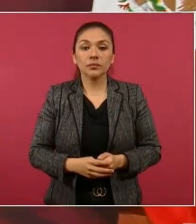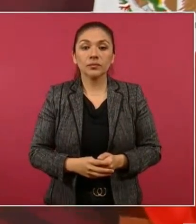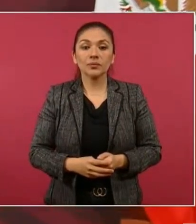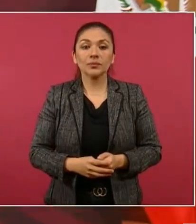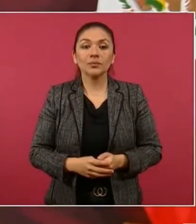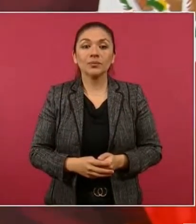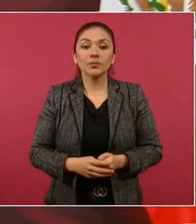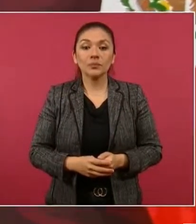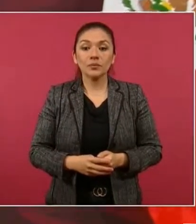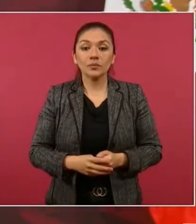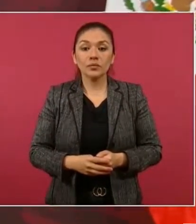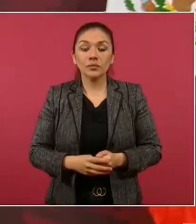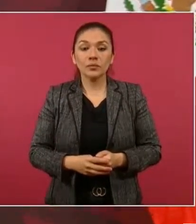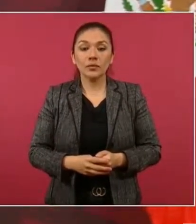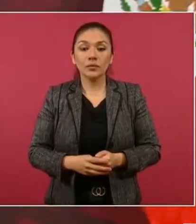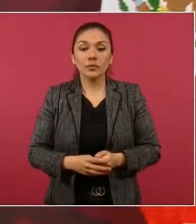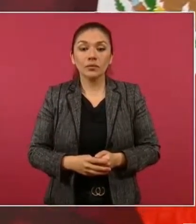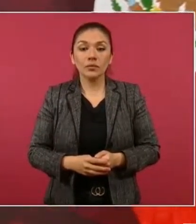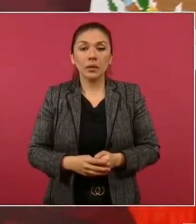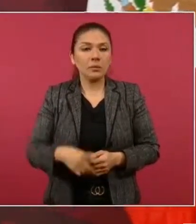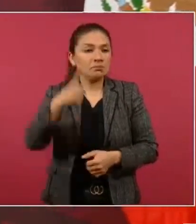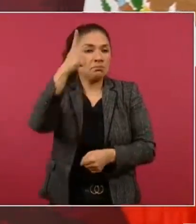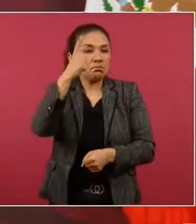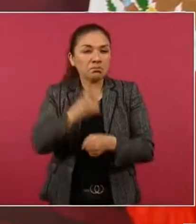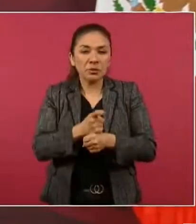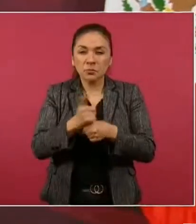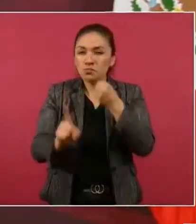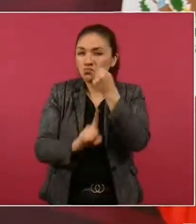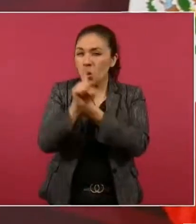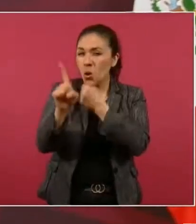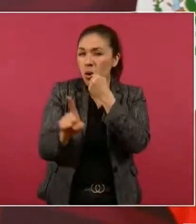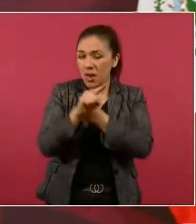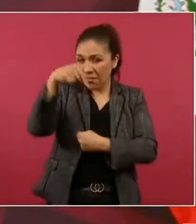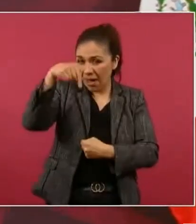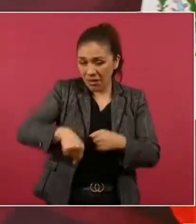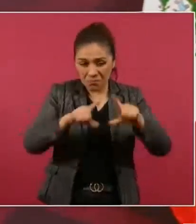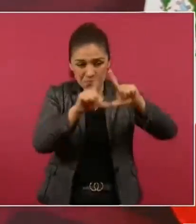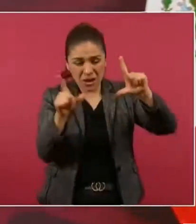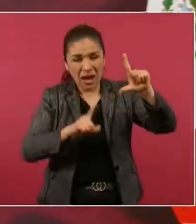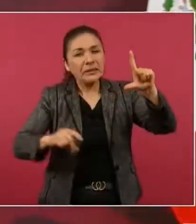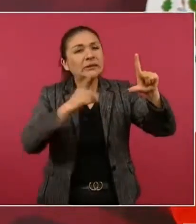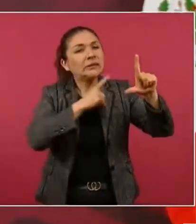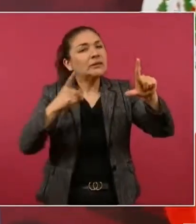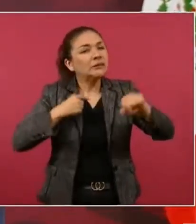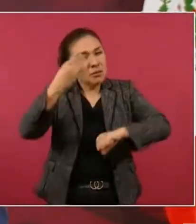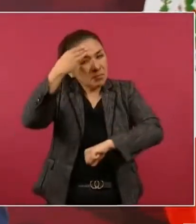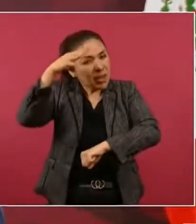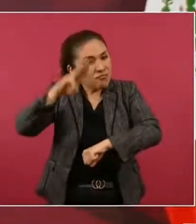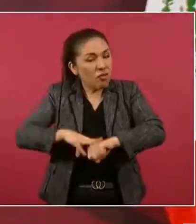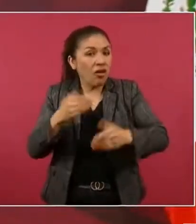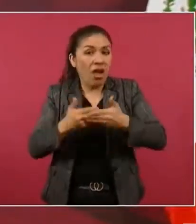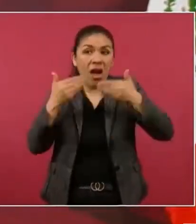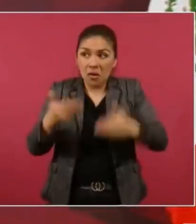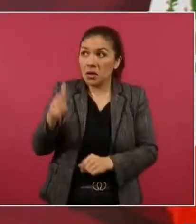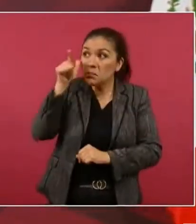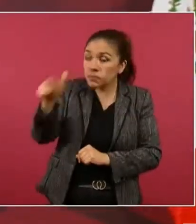El principal problema del país, no lo olvidemos, y esto es lo que se está demostrando,